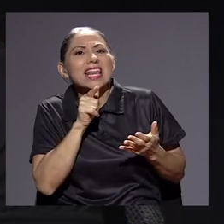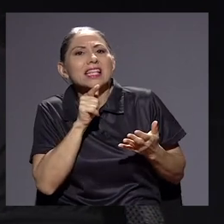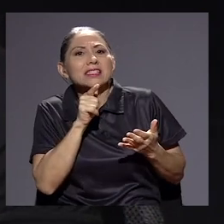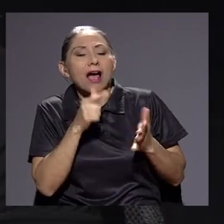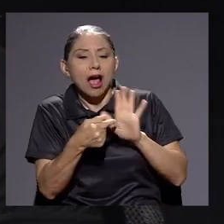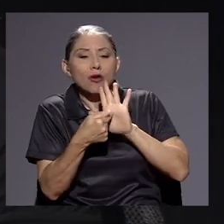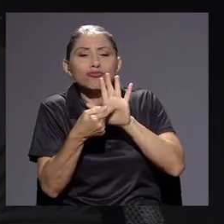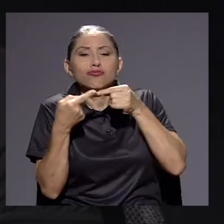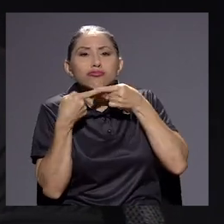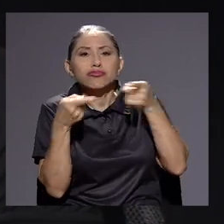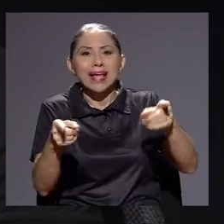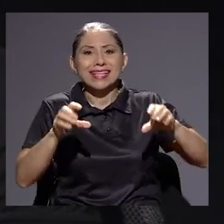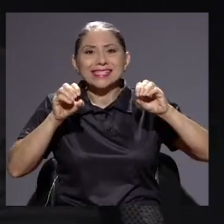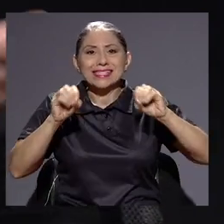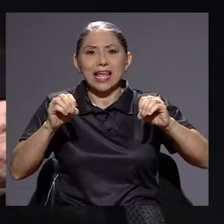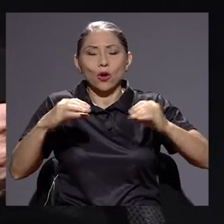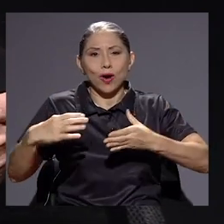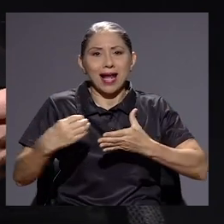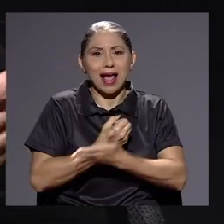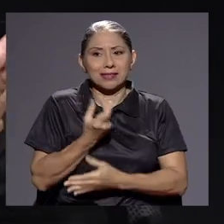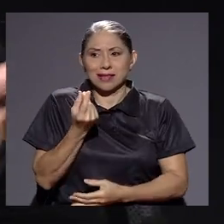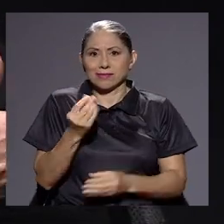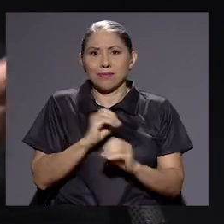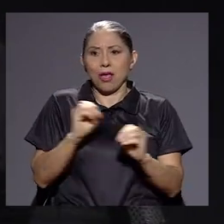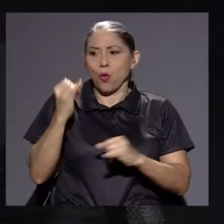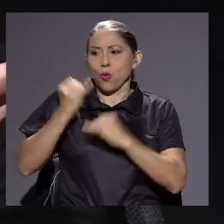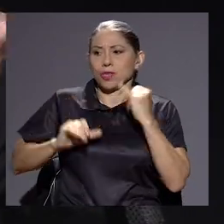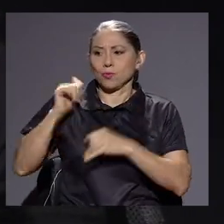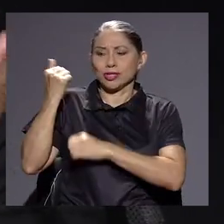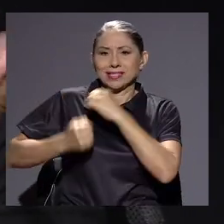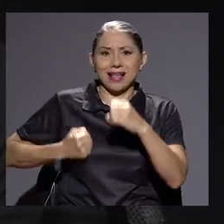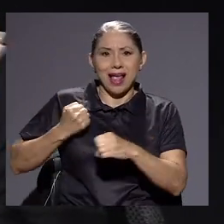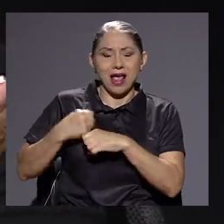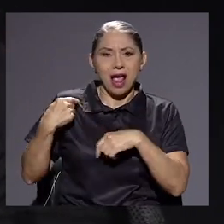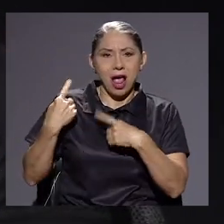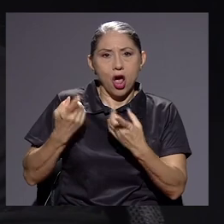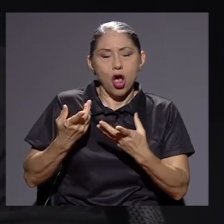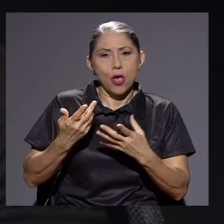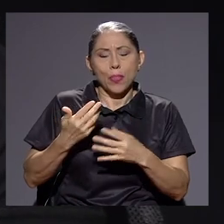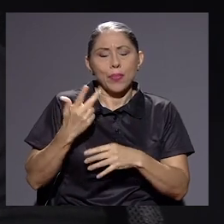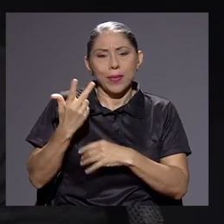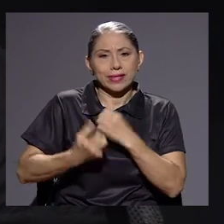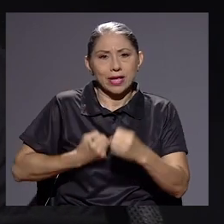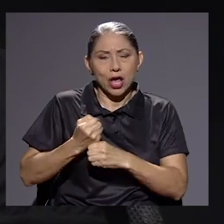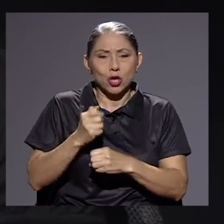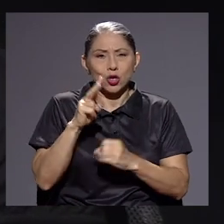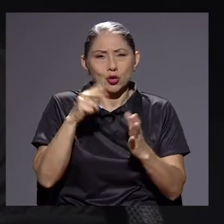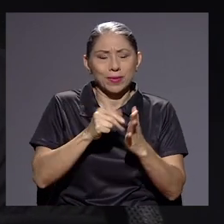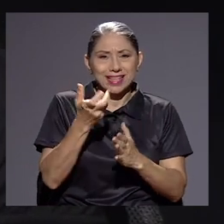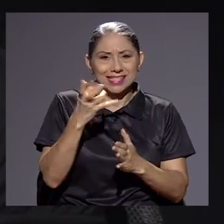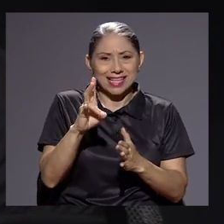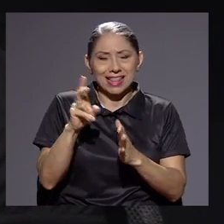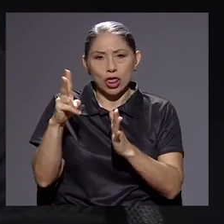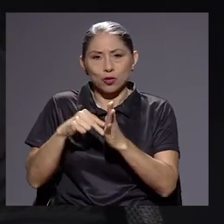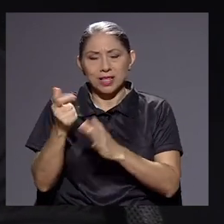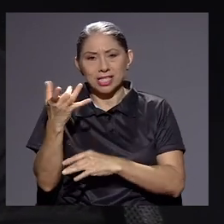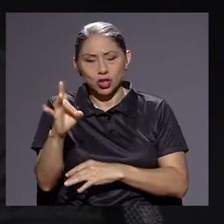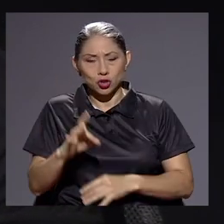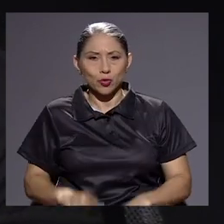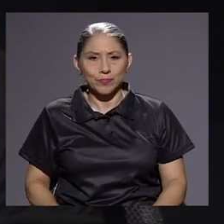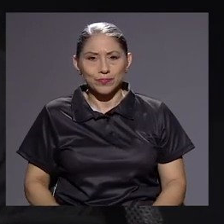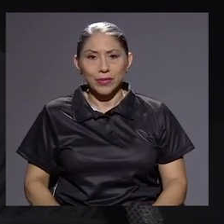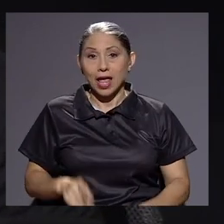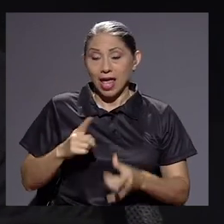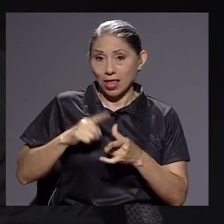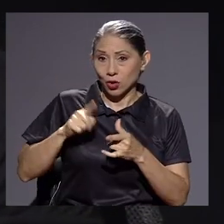ganancias en los últimos 10 años. Eso estamos hablando 2017 y 2018. Así es. Y entonces ellos